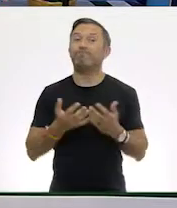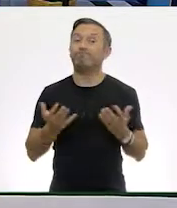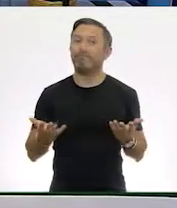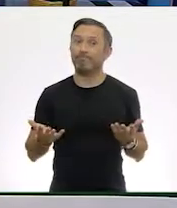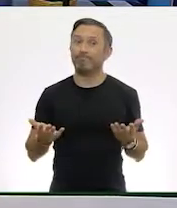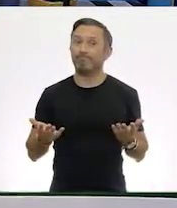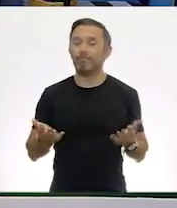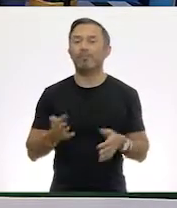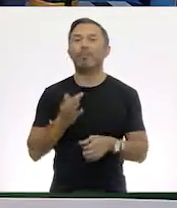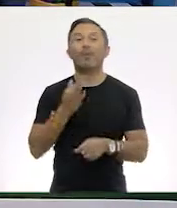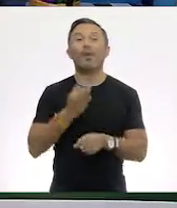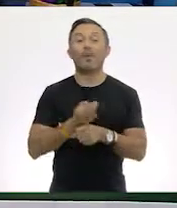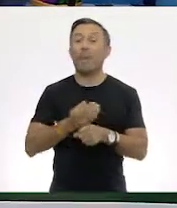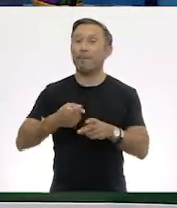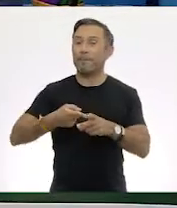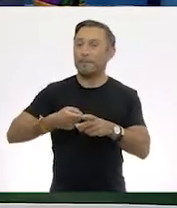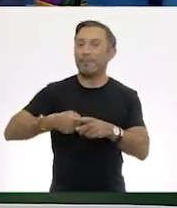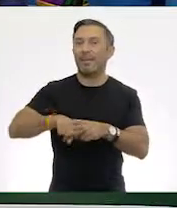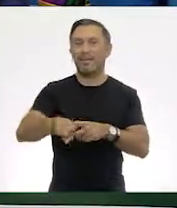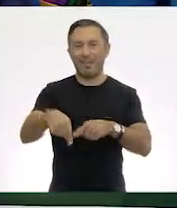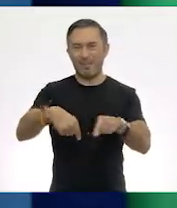comience el partido!